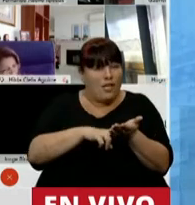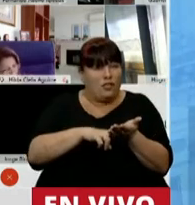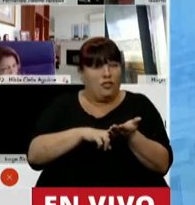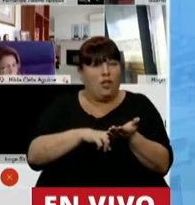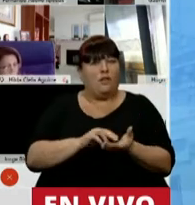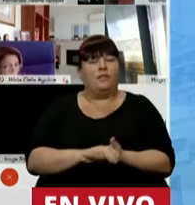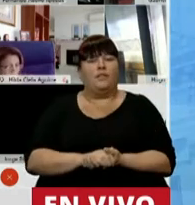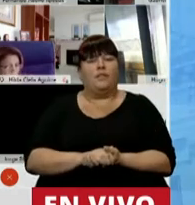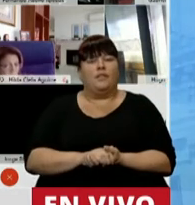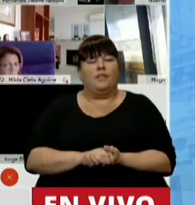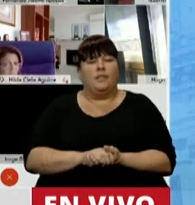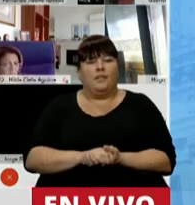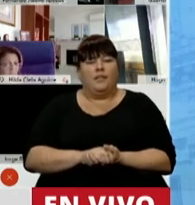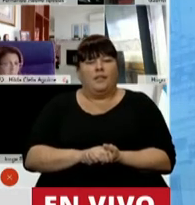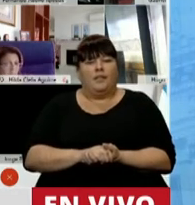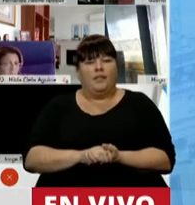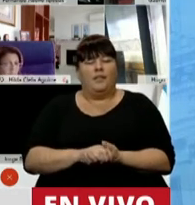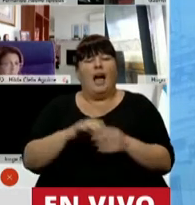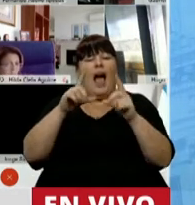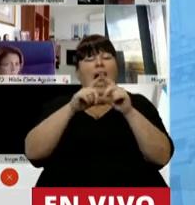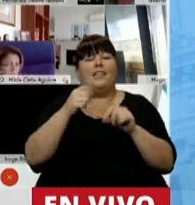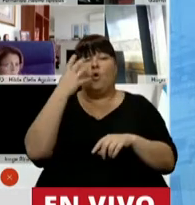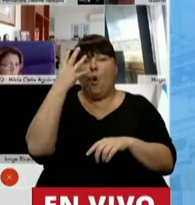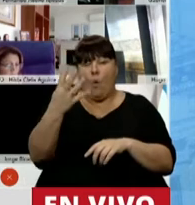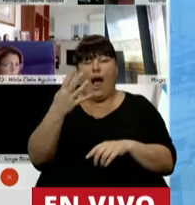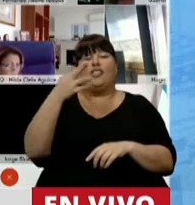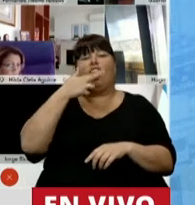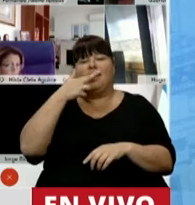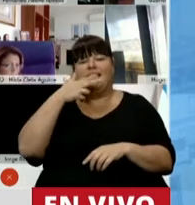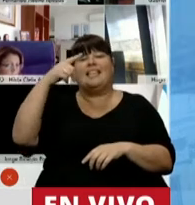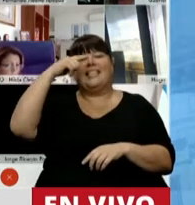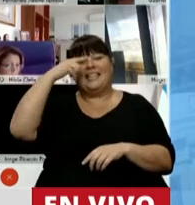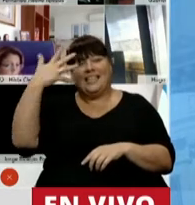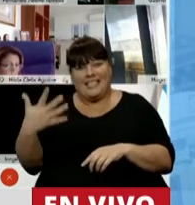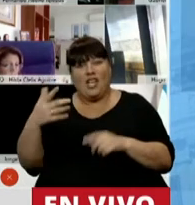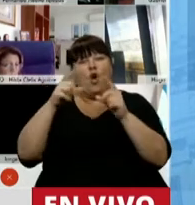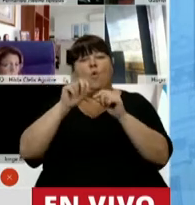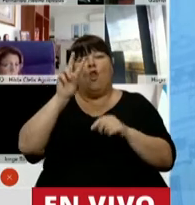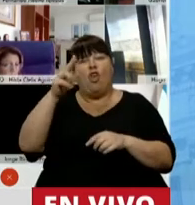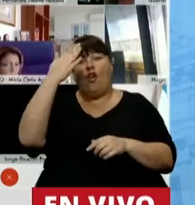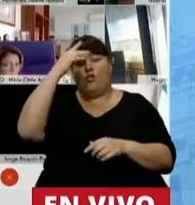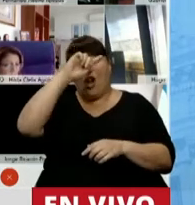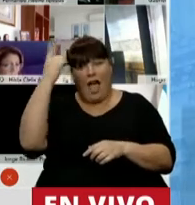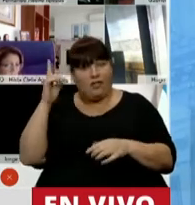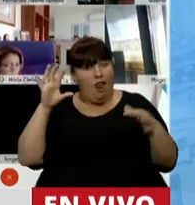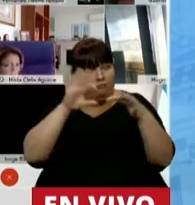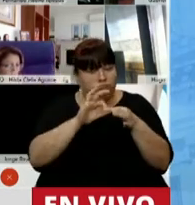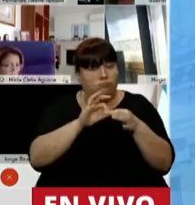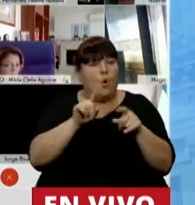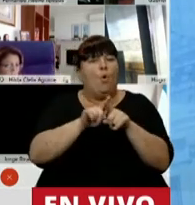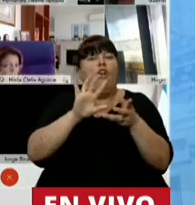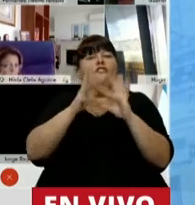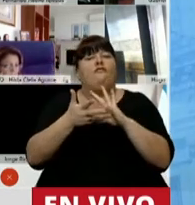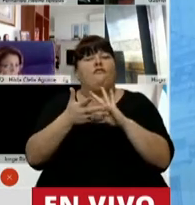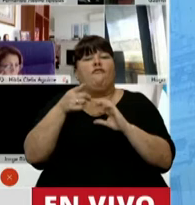consideración específica en el artículo 4, 17 y 75, inciso 2 de la Constitución como